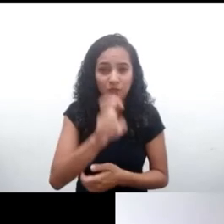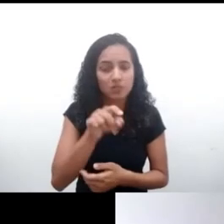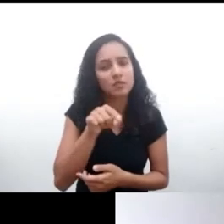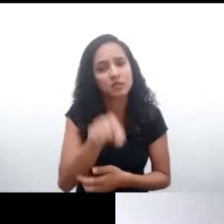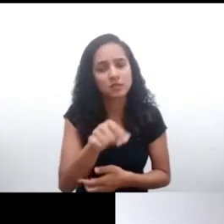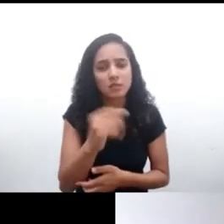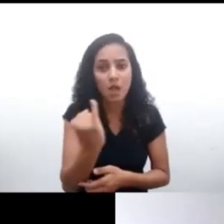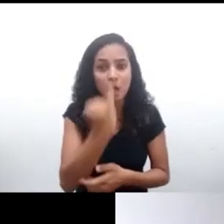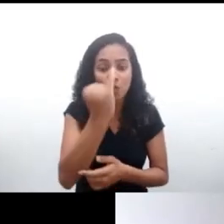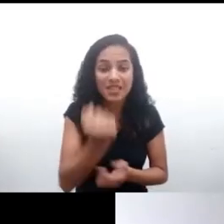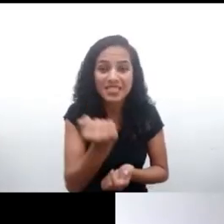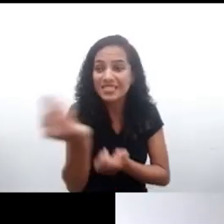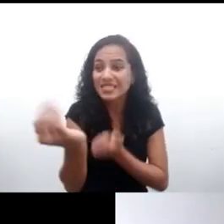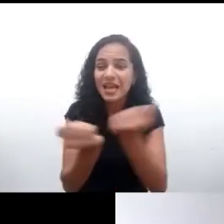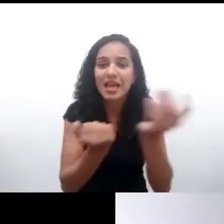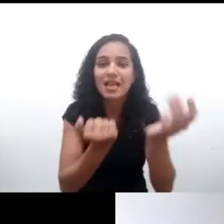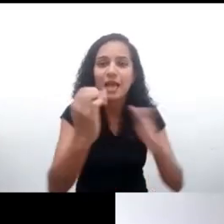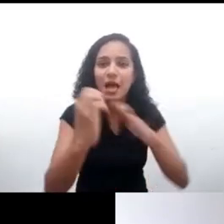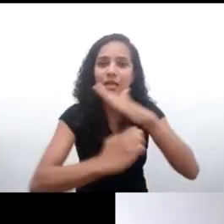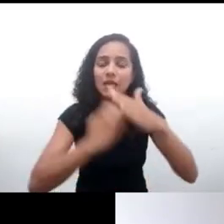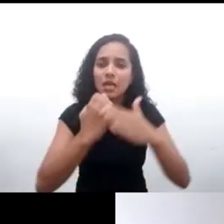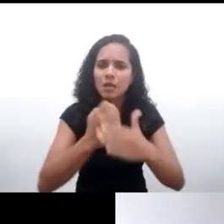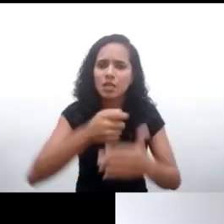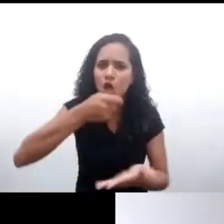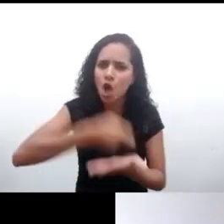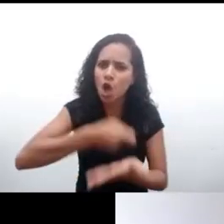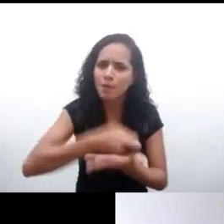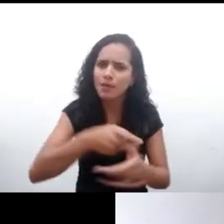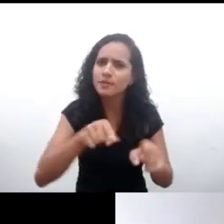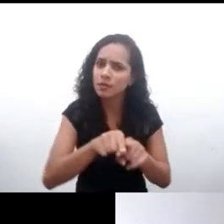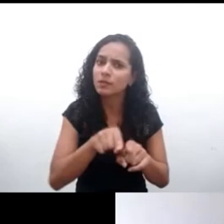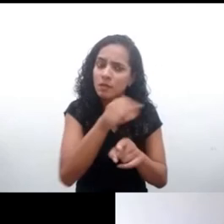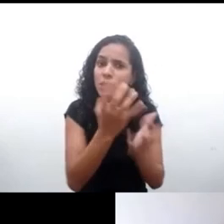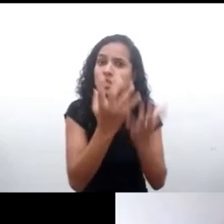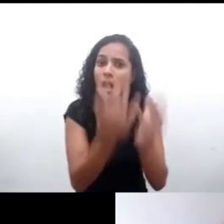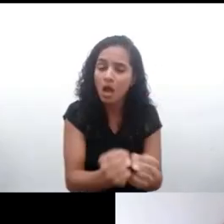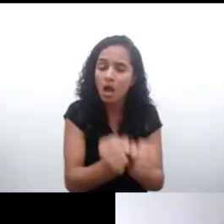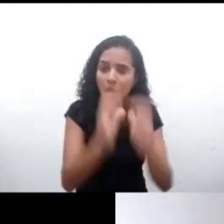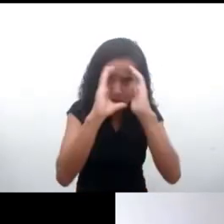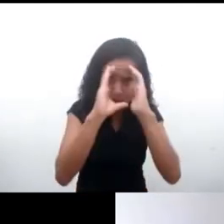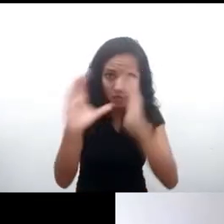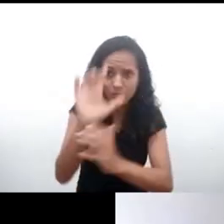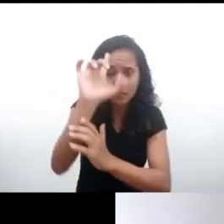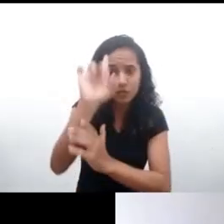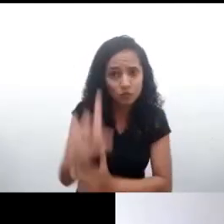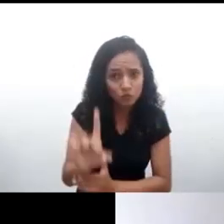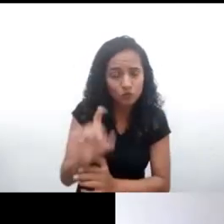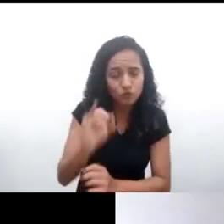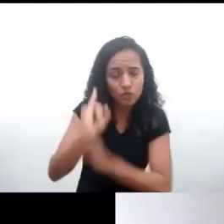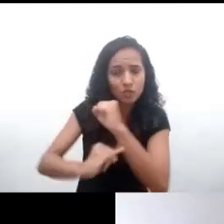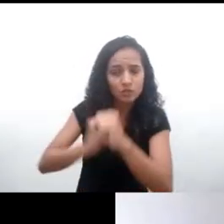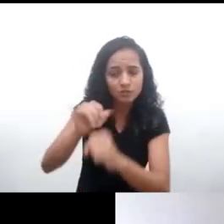fue muy feliz al dirigir a las empresas también estas obligaciones, también nuestra Constitución lo hace.